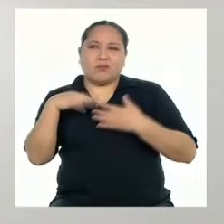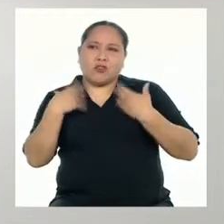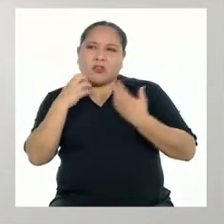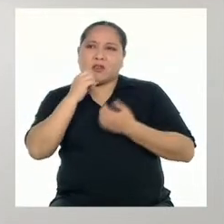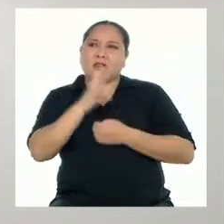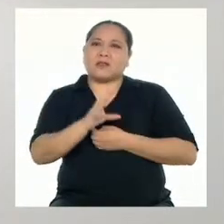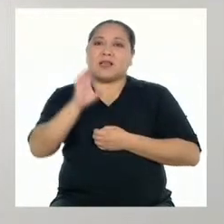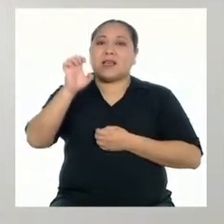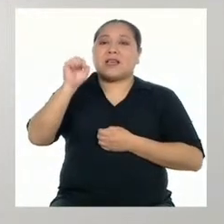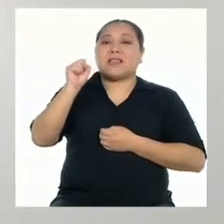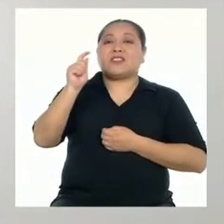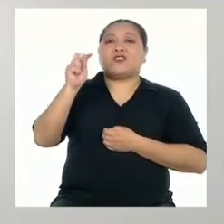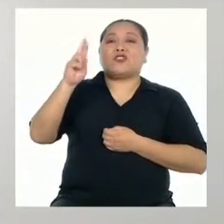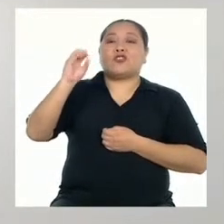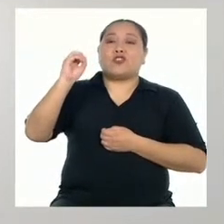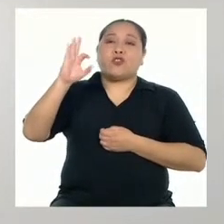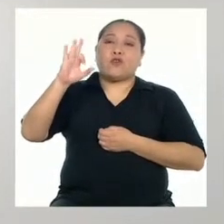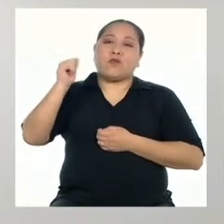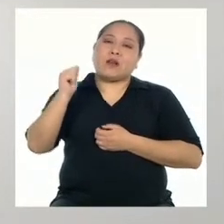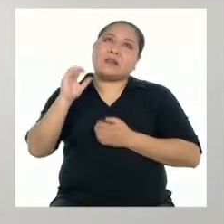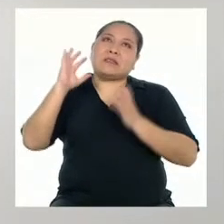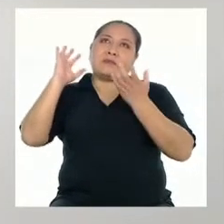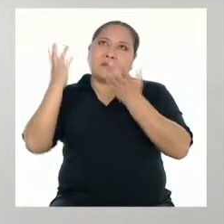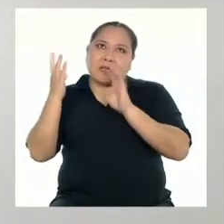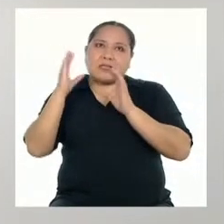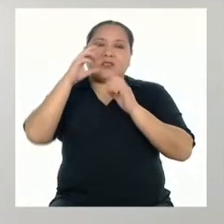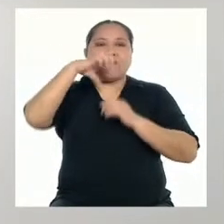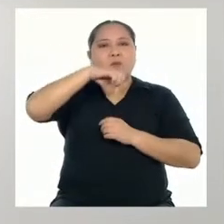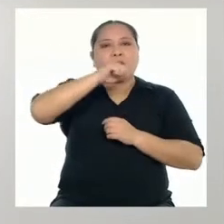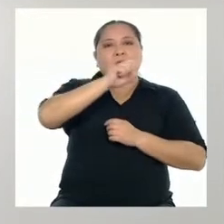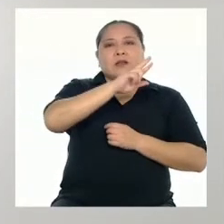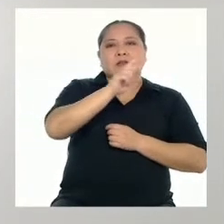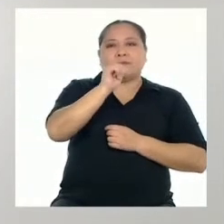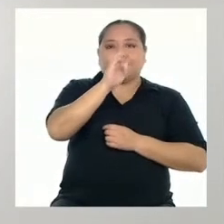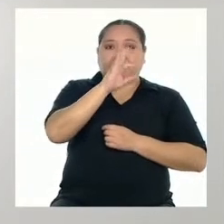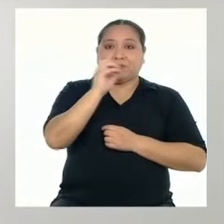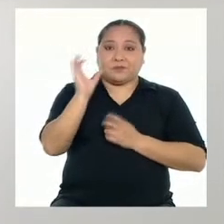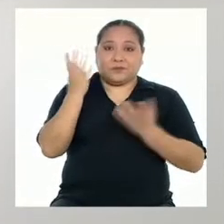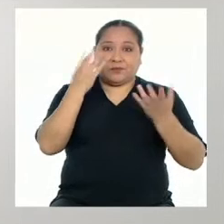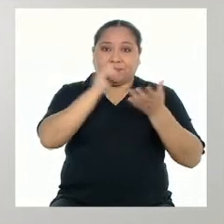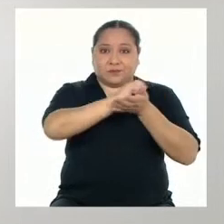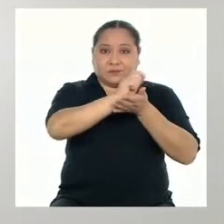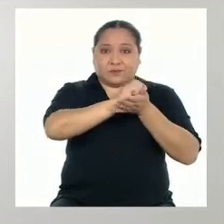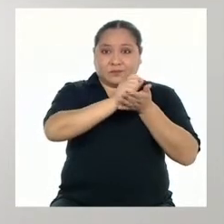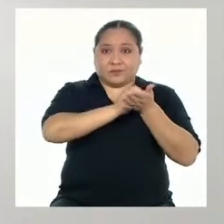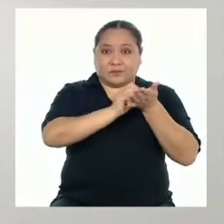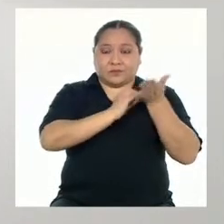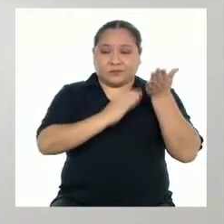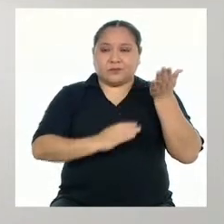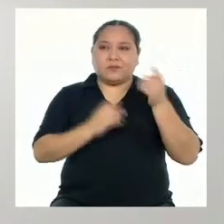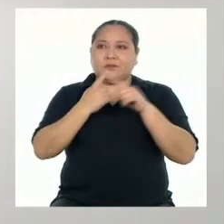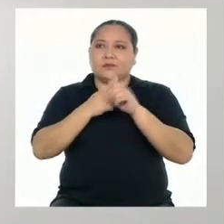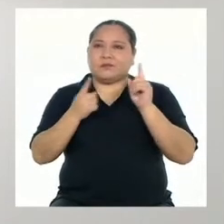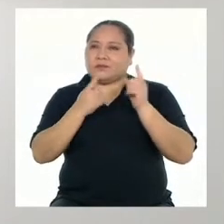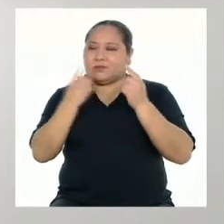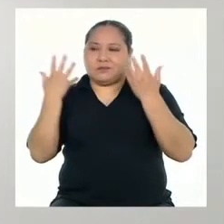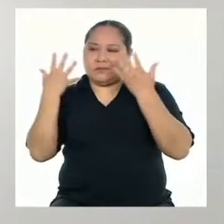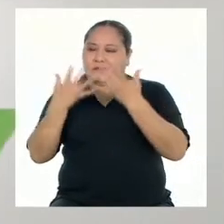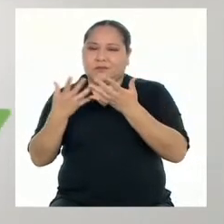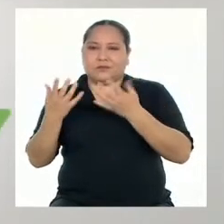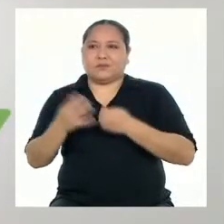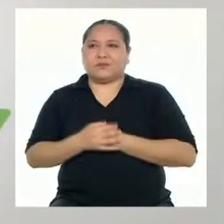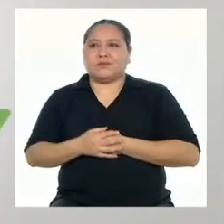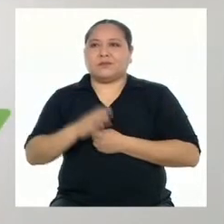estrofa en un poema es el equivalente a un párrafo en un texto. Sin embargo, no es preciso.